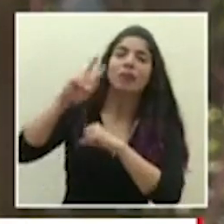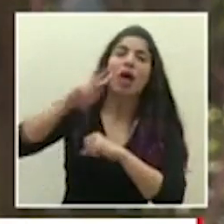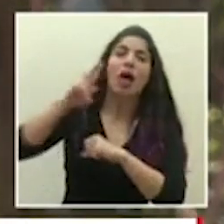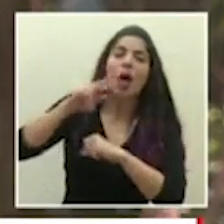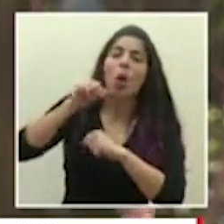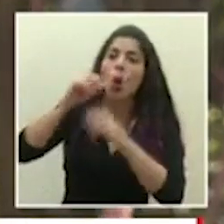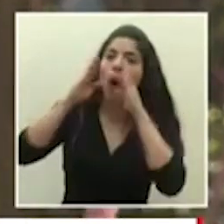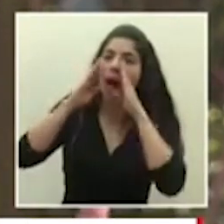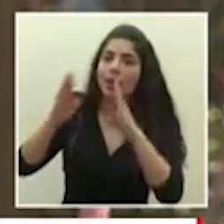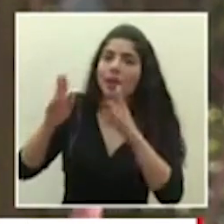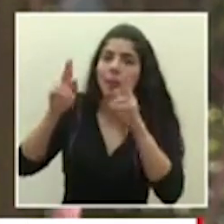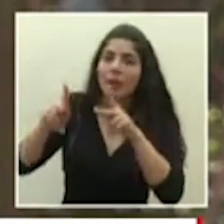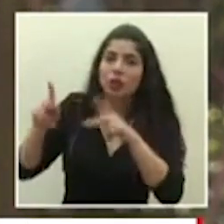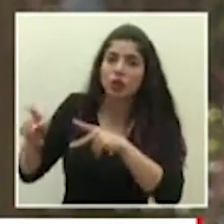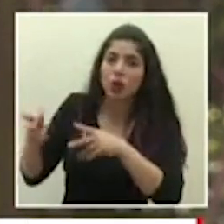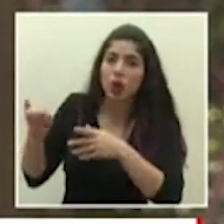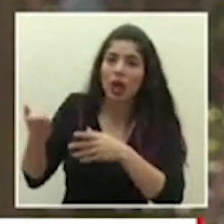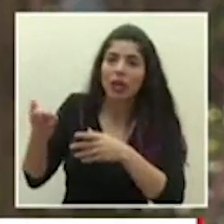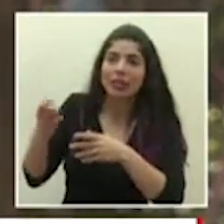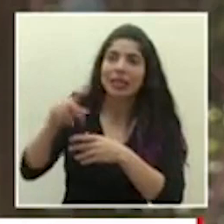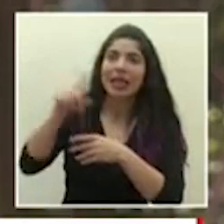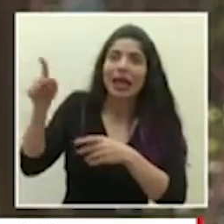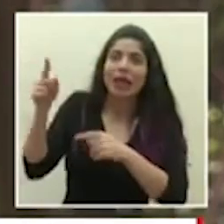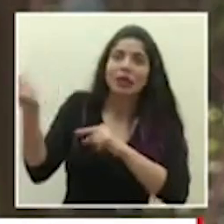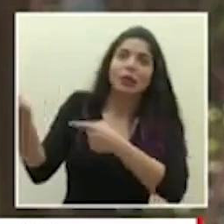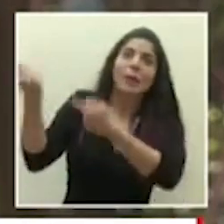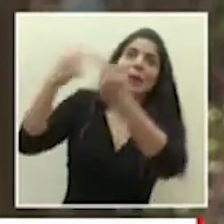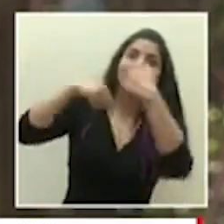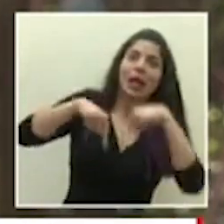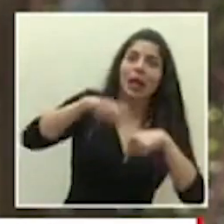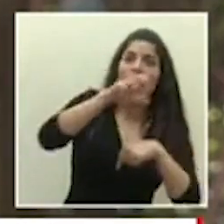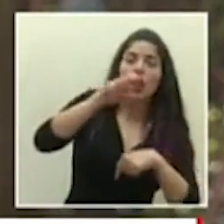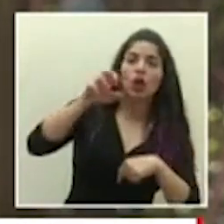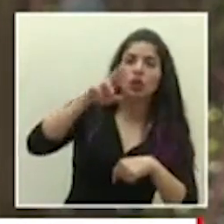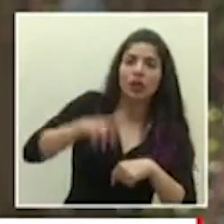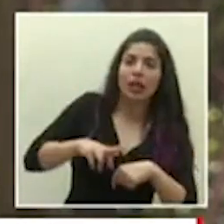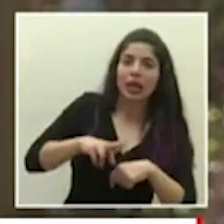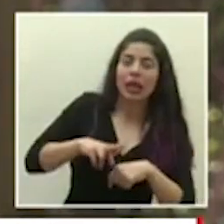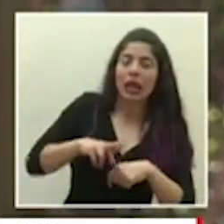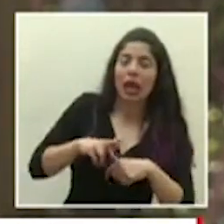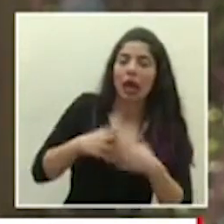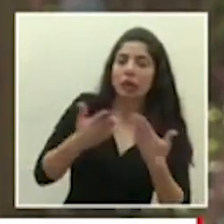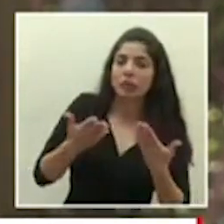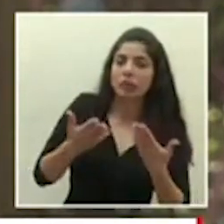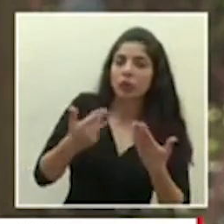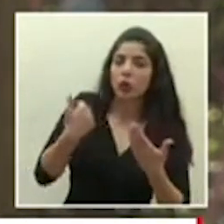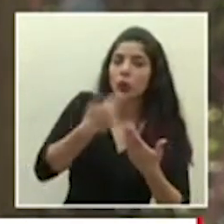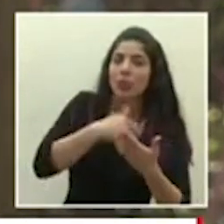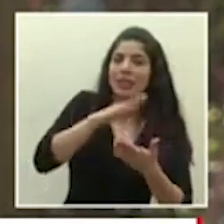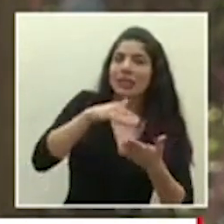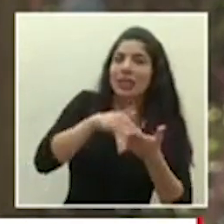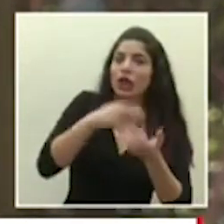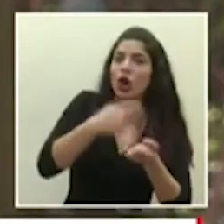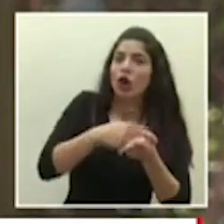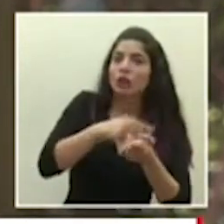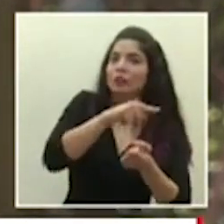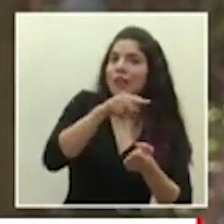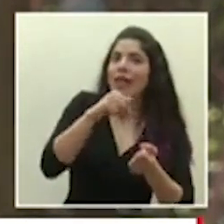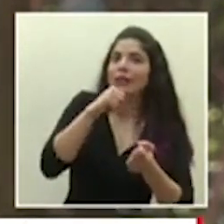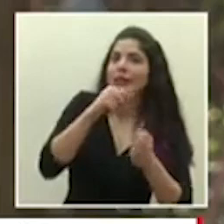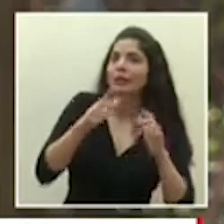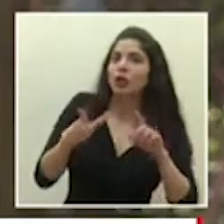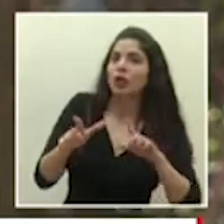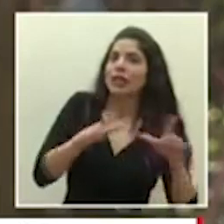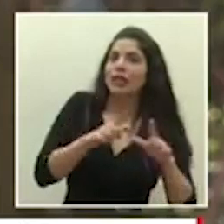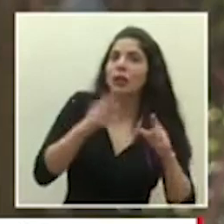gente y que estén viniendo hacia Costa Rica y precisamente nuestros centros hospitalarios no están preparados para